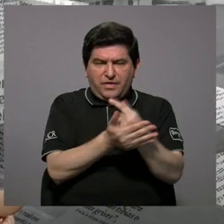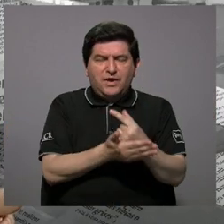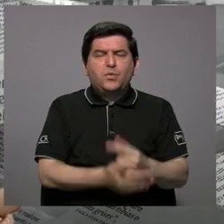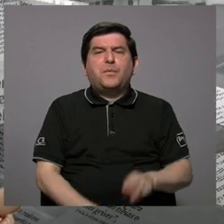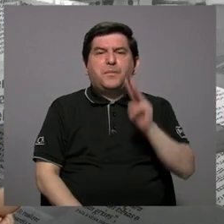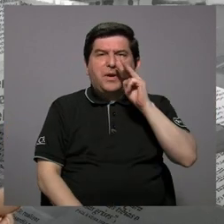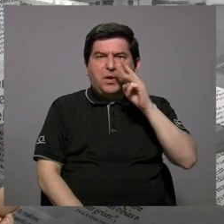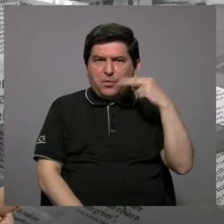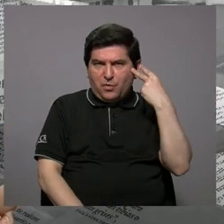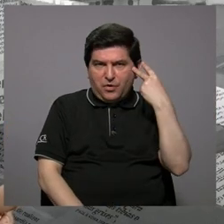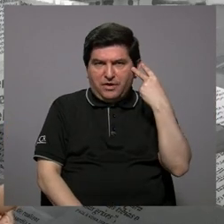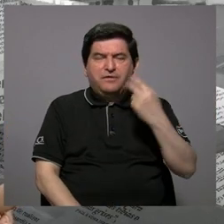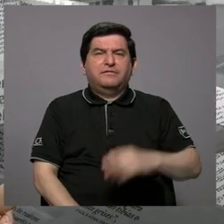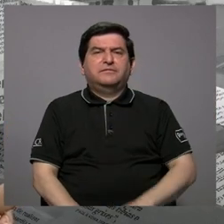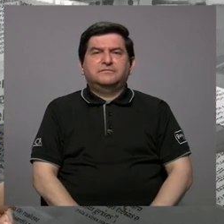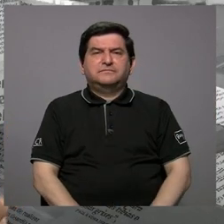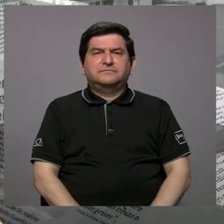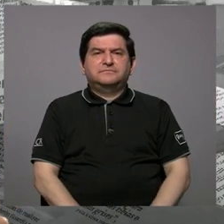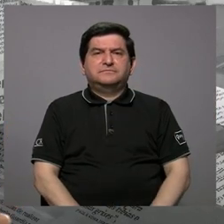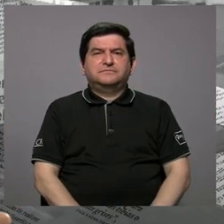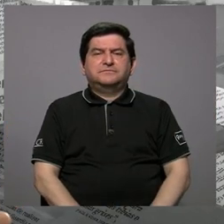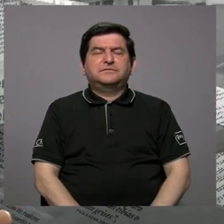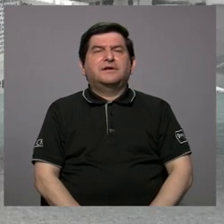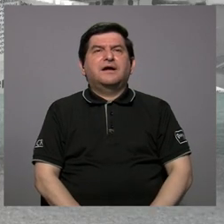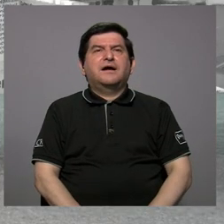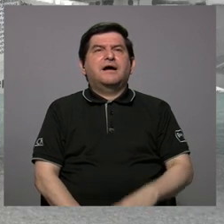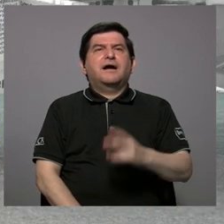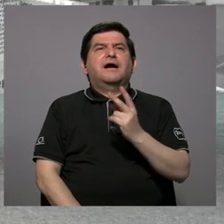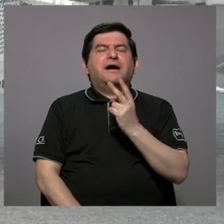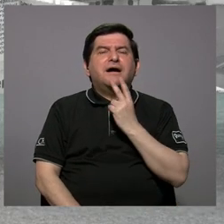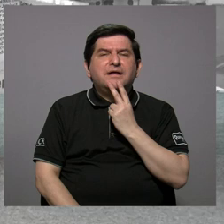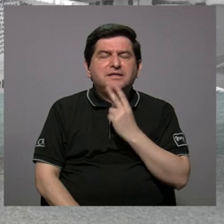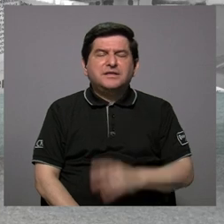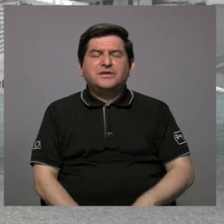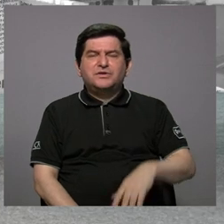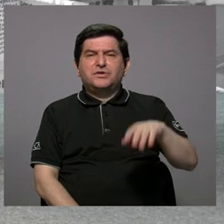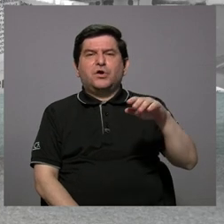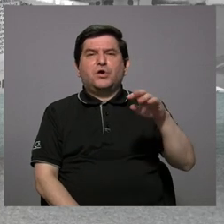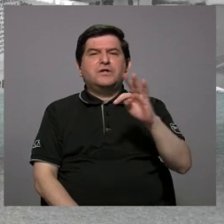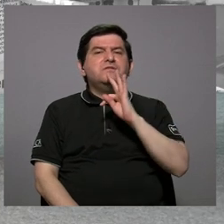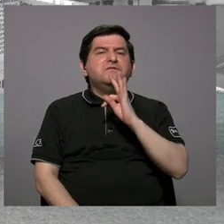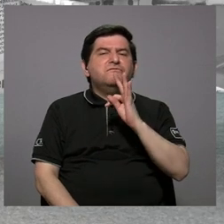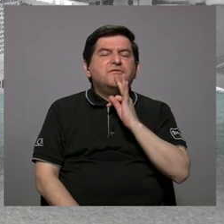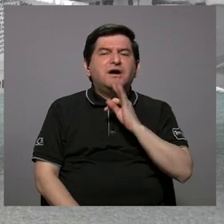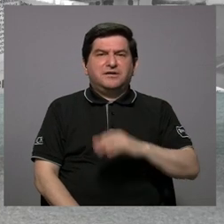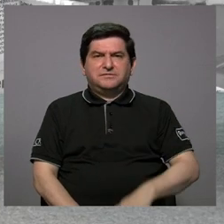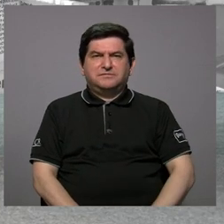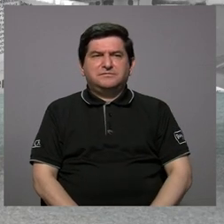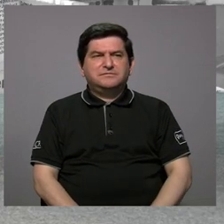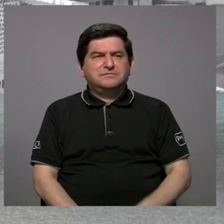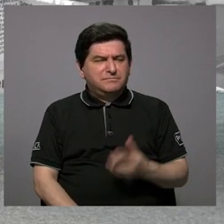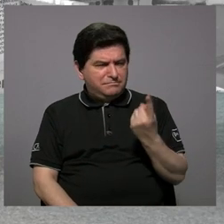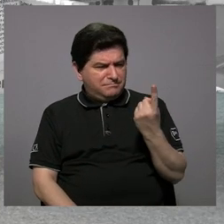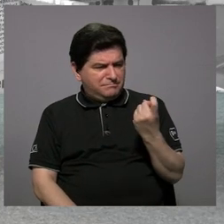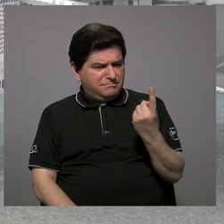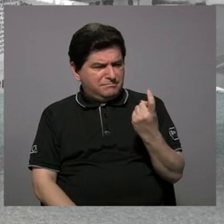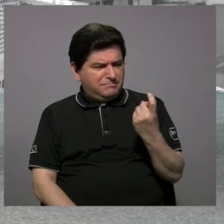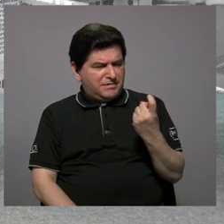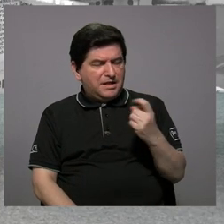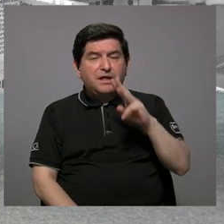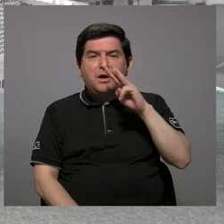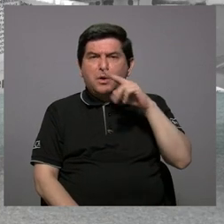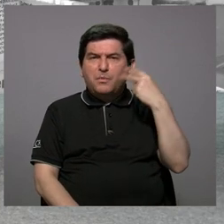Moravia, estamos Atillo, está Tibás, vamos a ver qué más, Moravia.